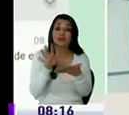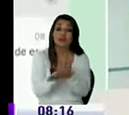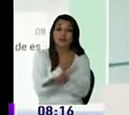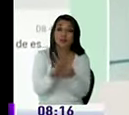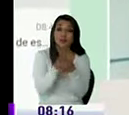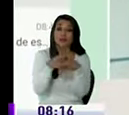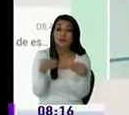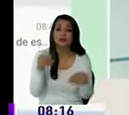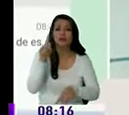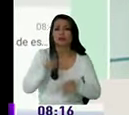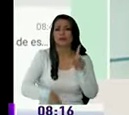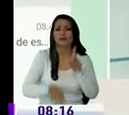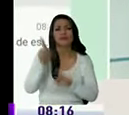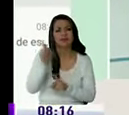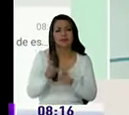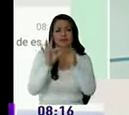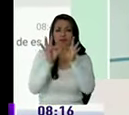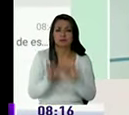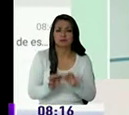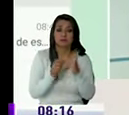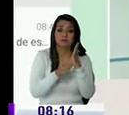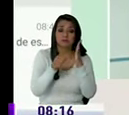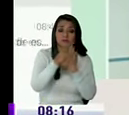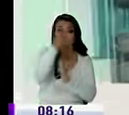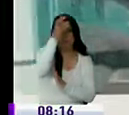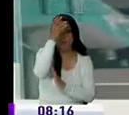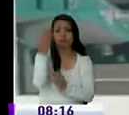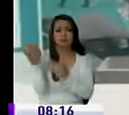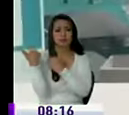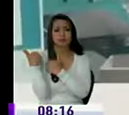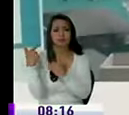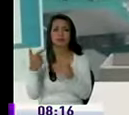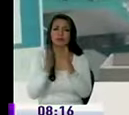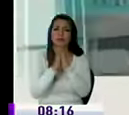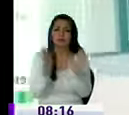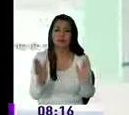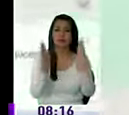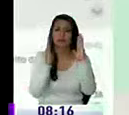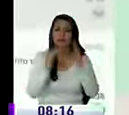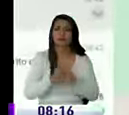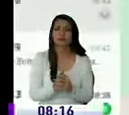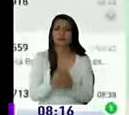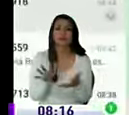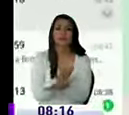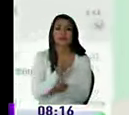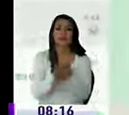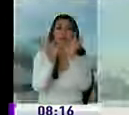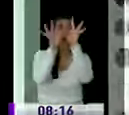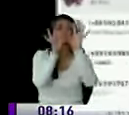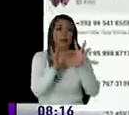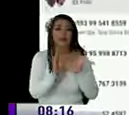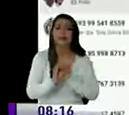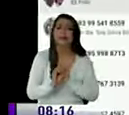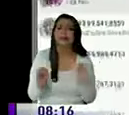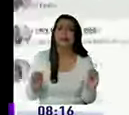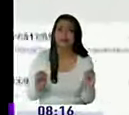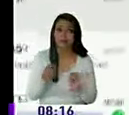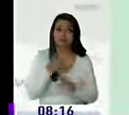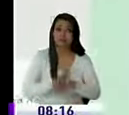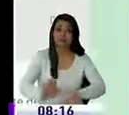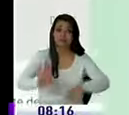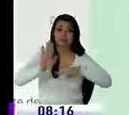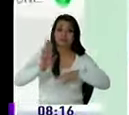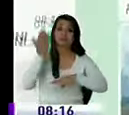desaparecer el distrito al Ministerio de Educación a quien sea el encargado pedimos que nos escuche así está esta institución en Coto Collado